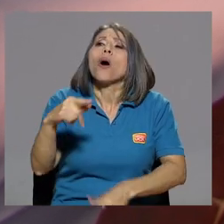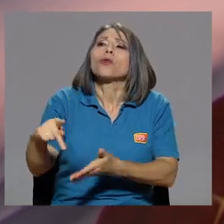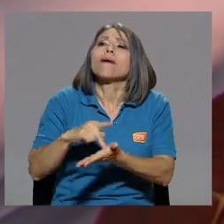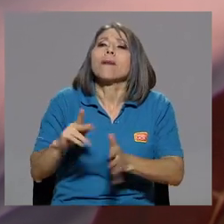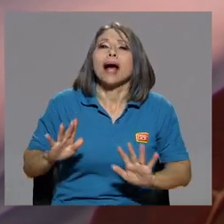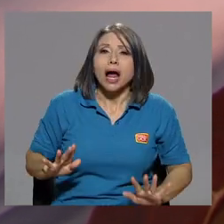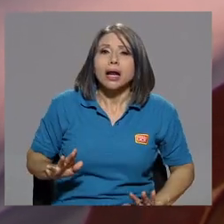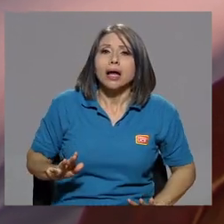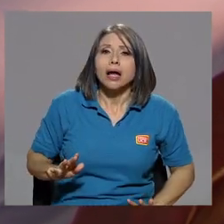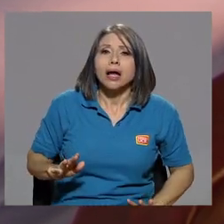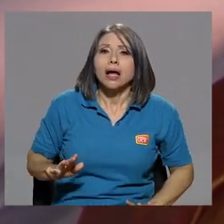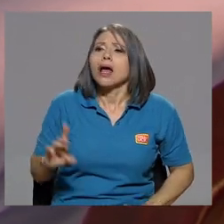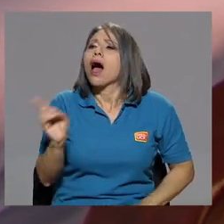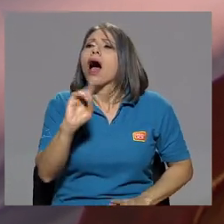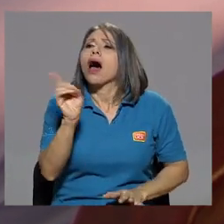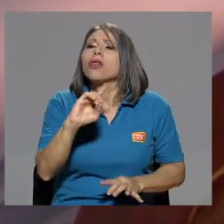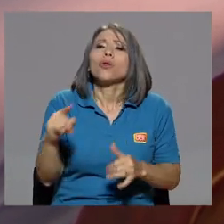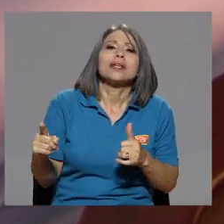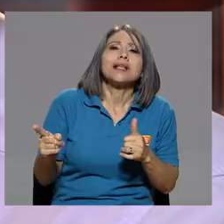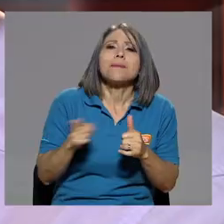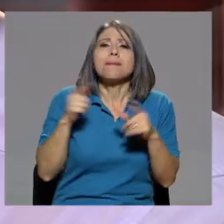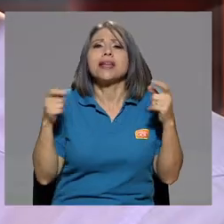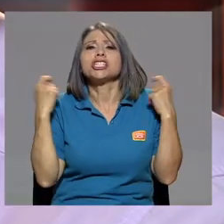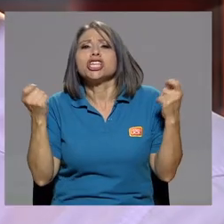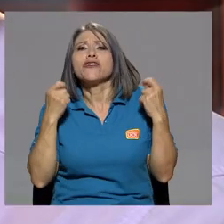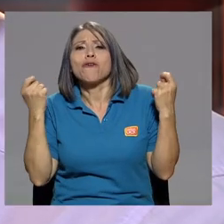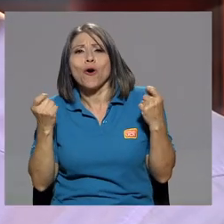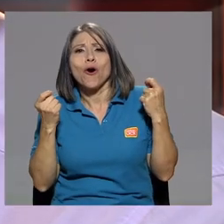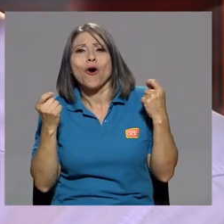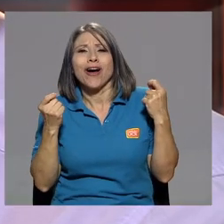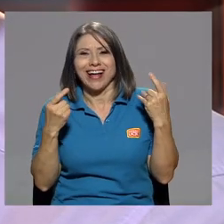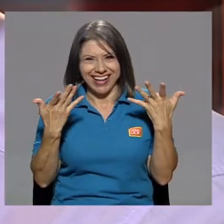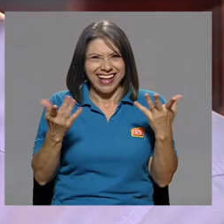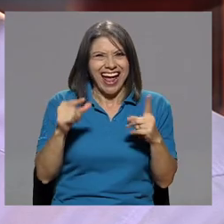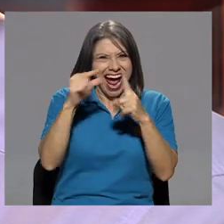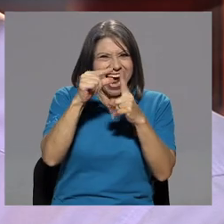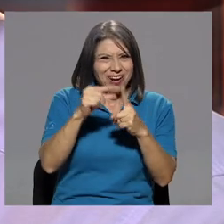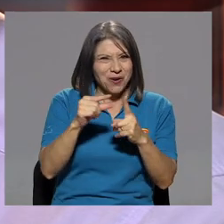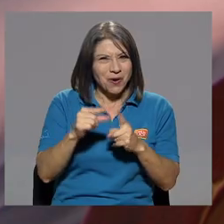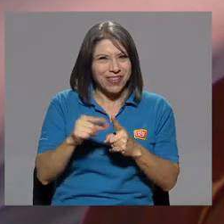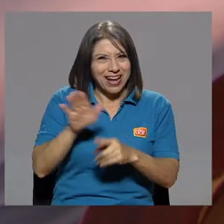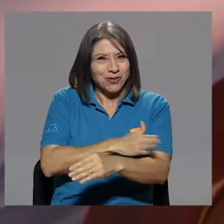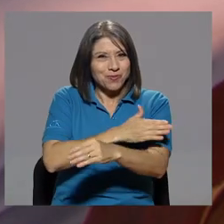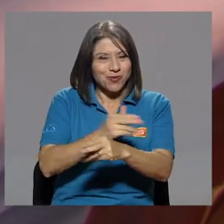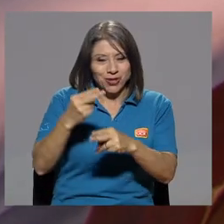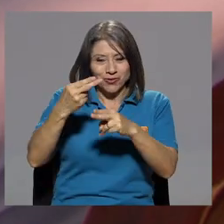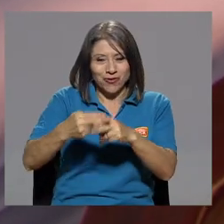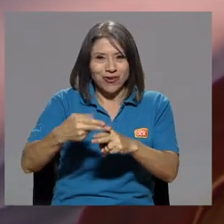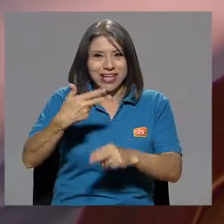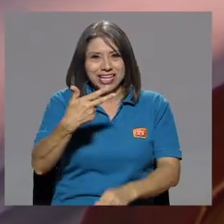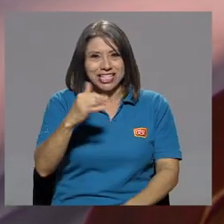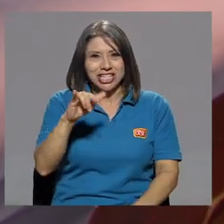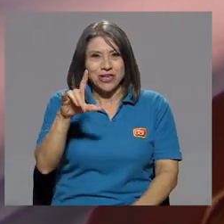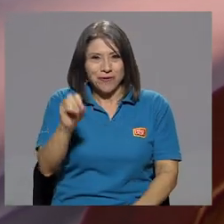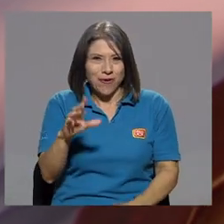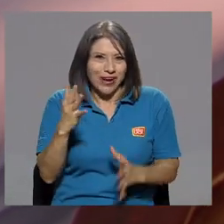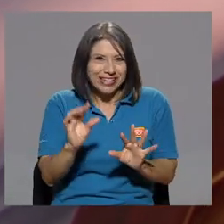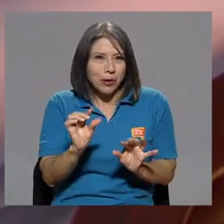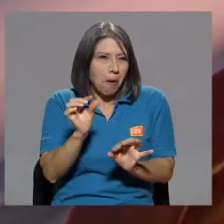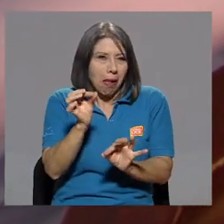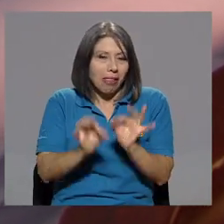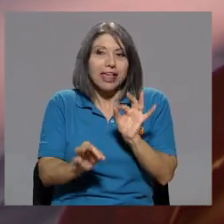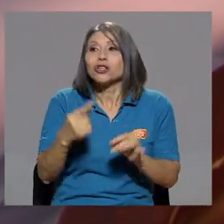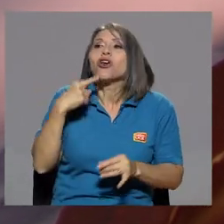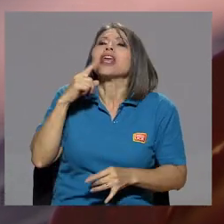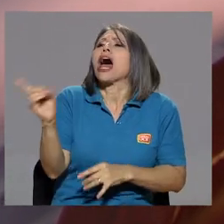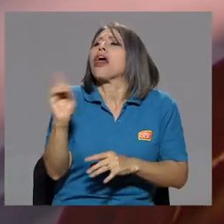¿cuánto me va a pagar? ¿A dónde es el primer chivo? En el argot de los músicos, chivo es un toque. ¿A dónde es el chivo y